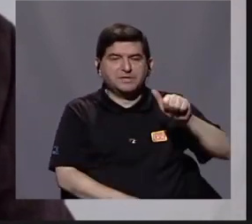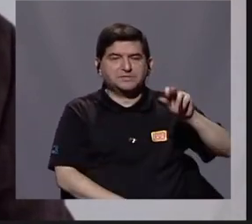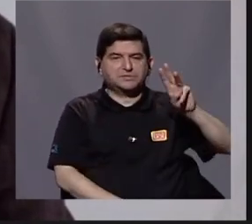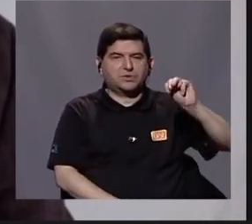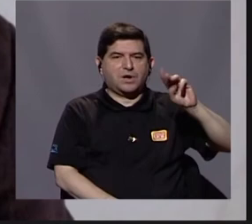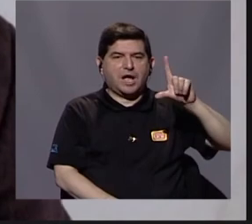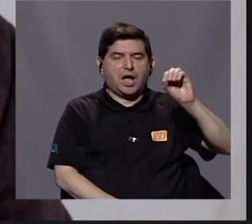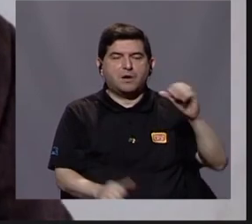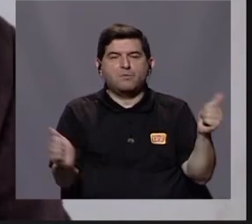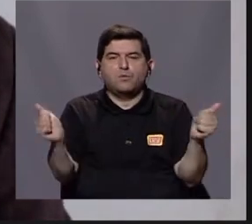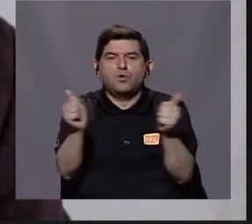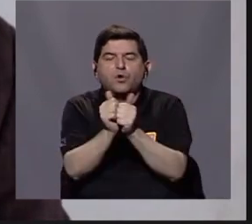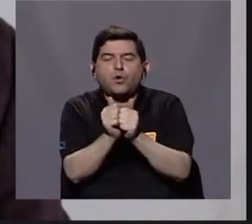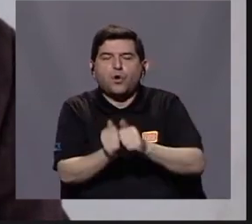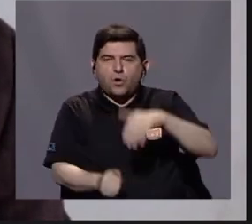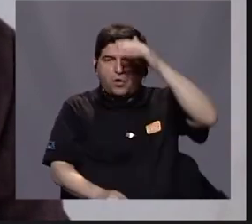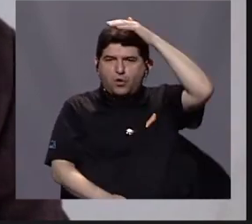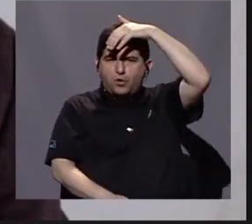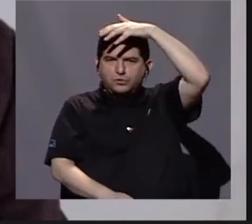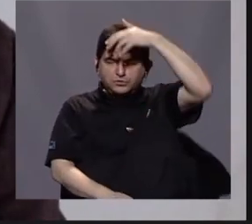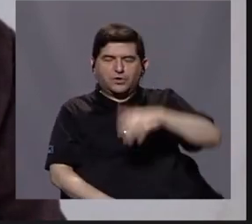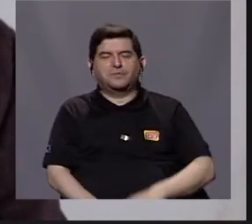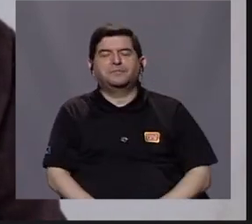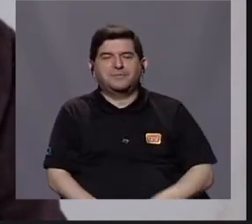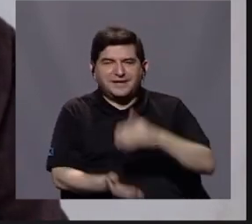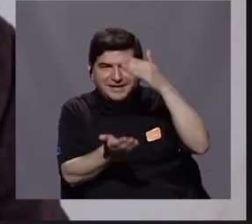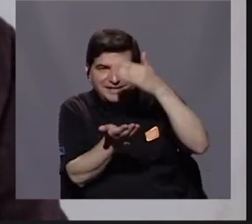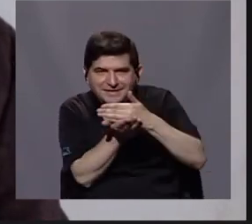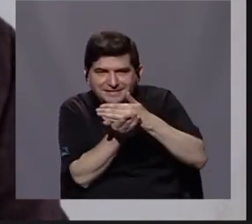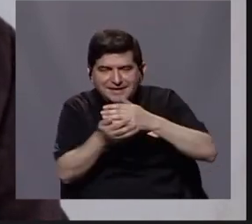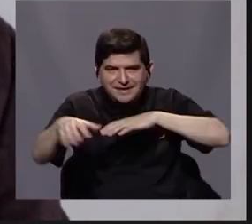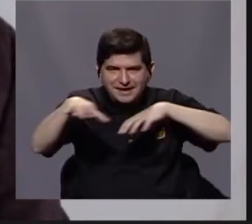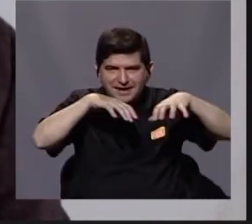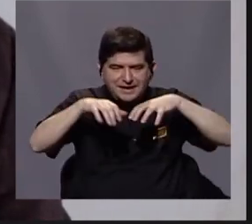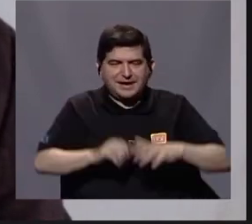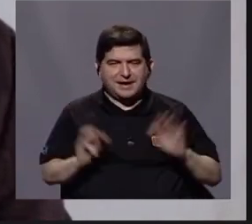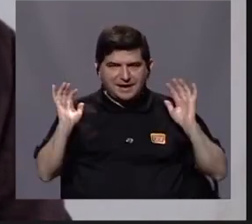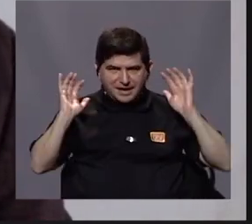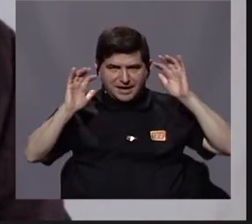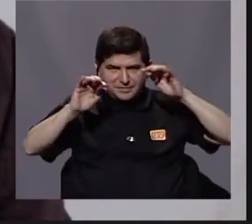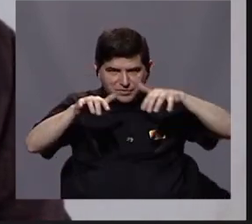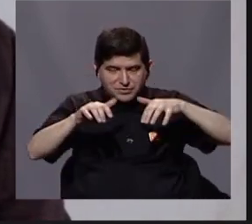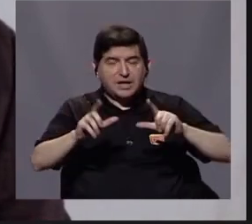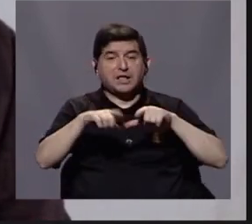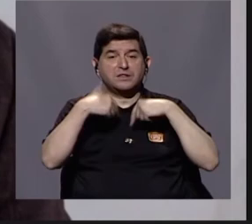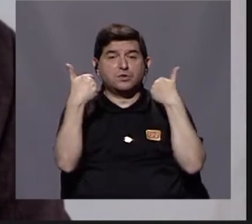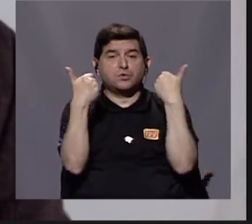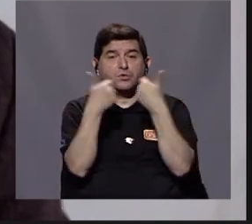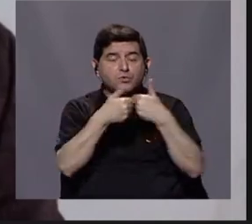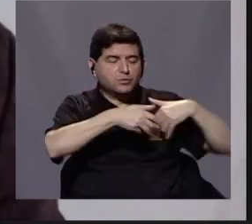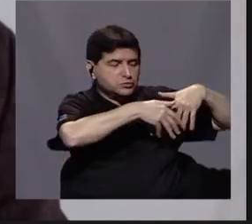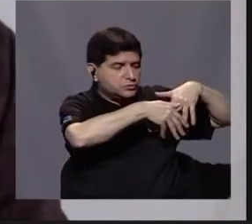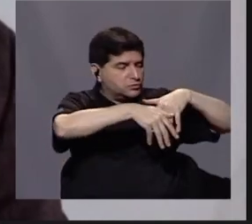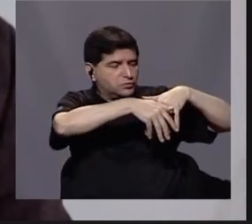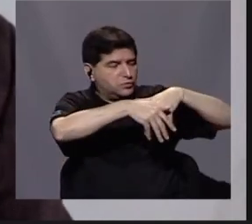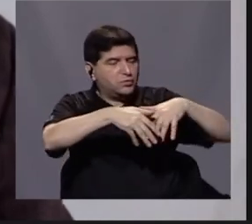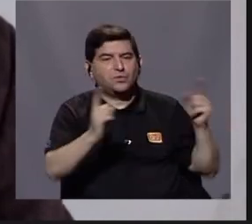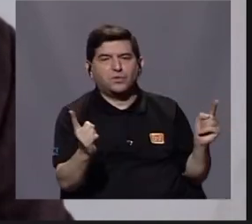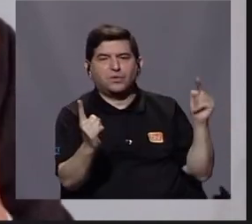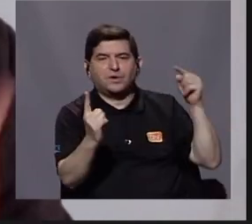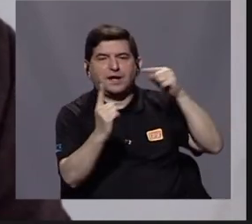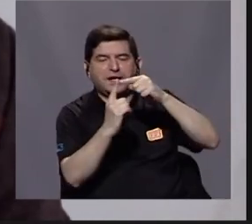Trump de inhibir los flujos migratorios que llegaban en estas caravanas hacia los Estados Unidos.